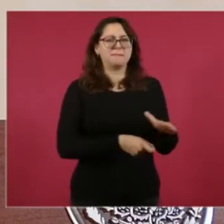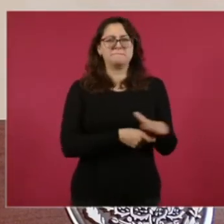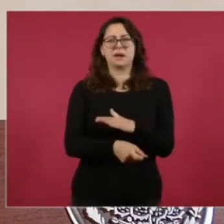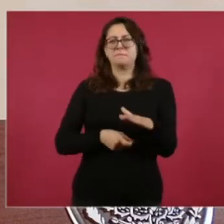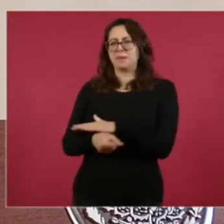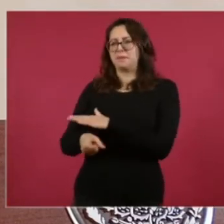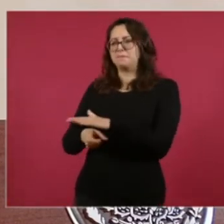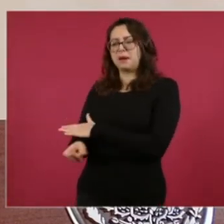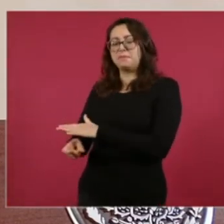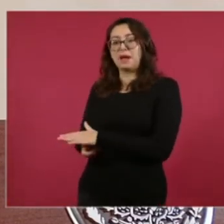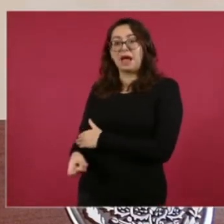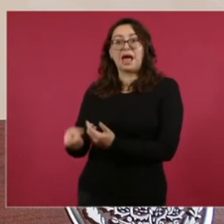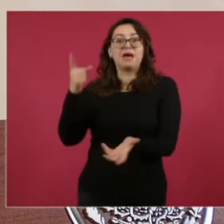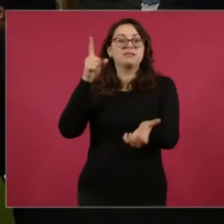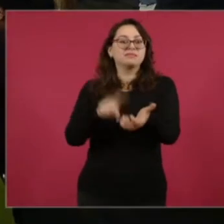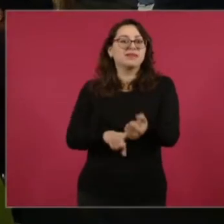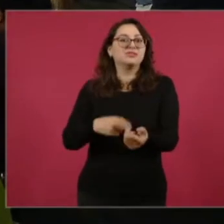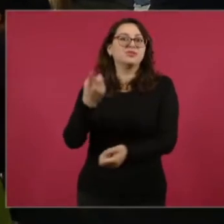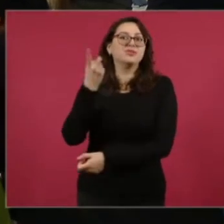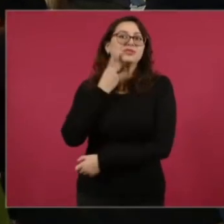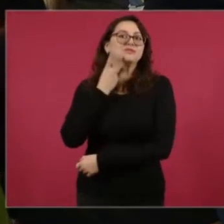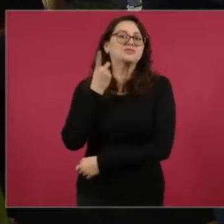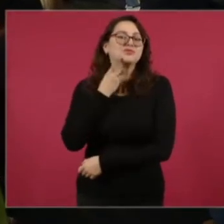del presupuesto.